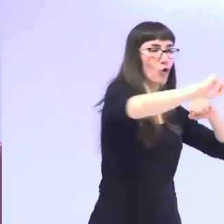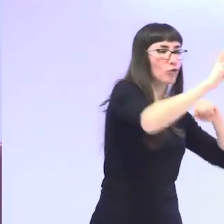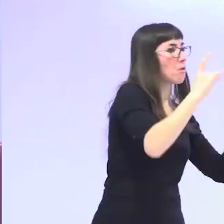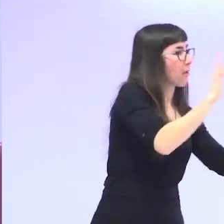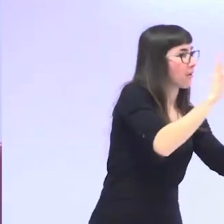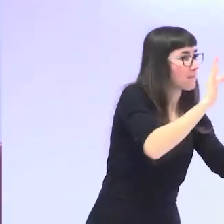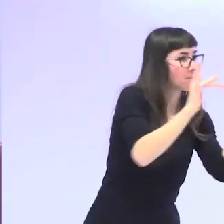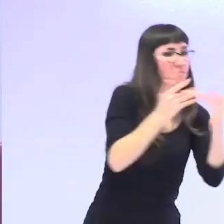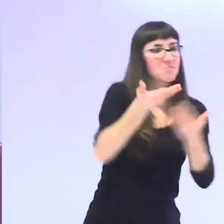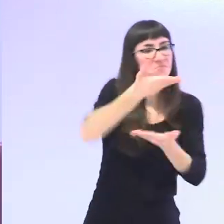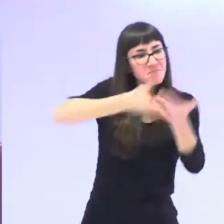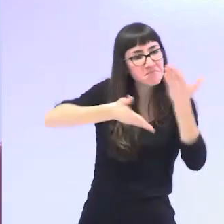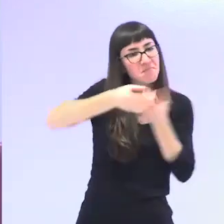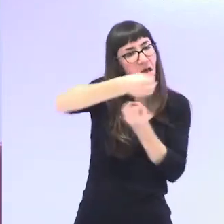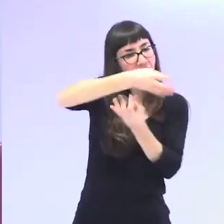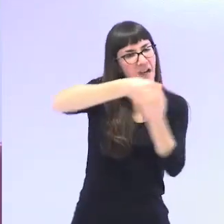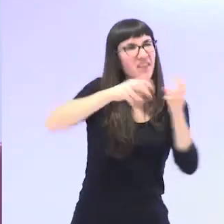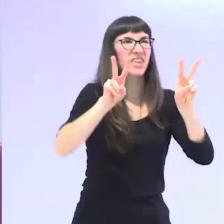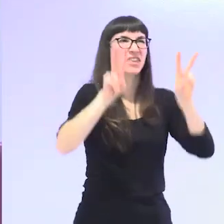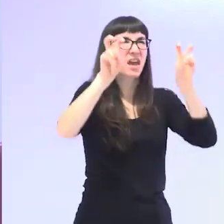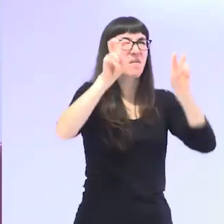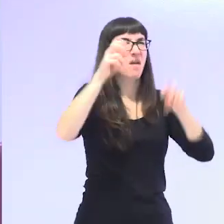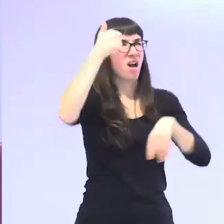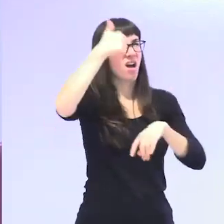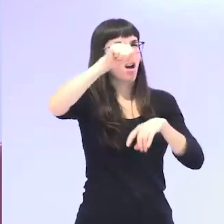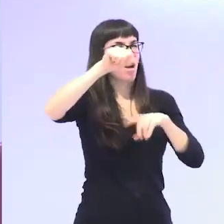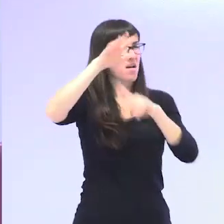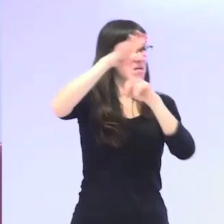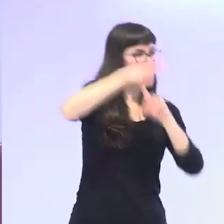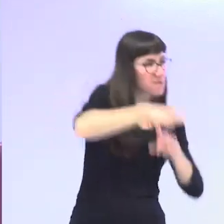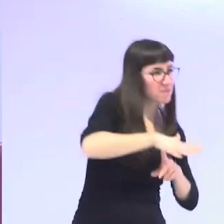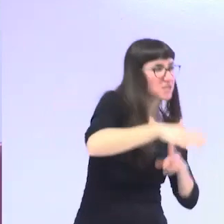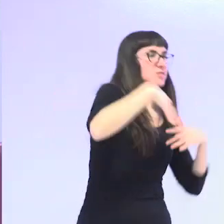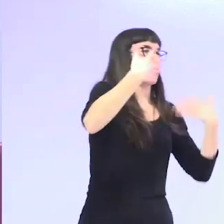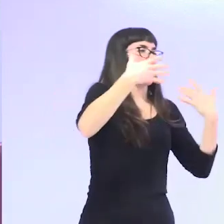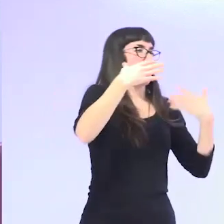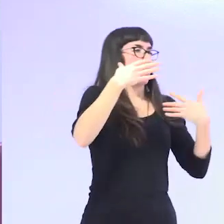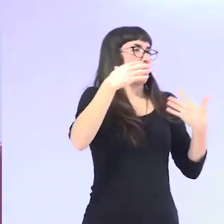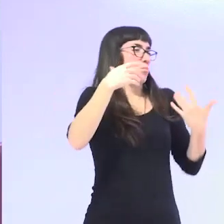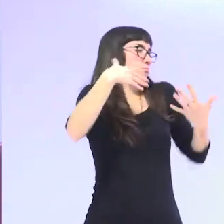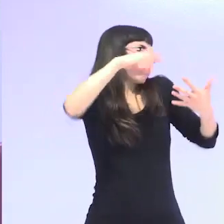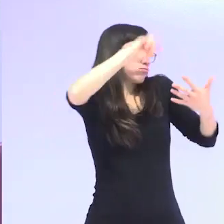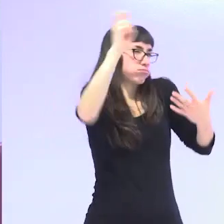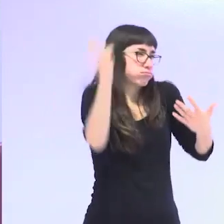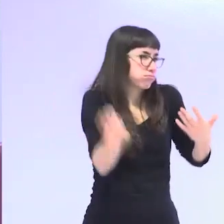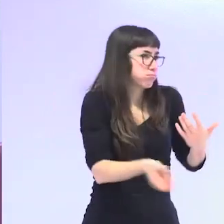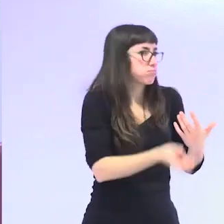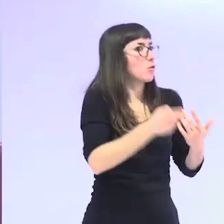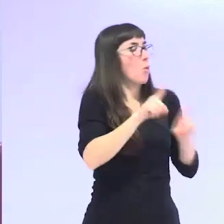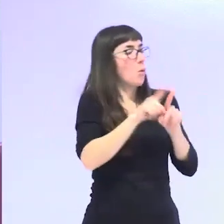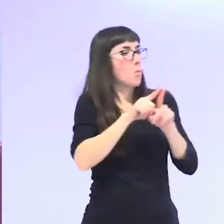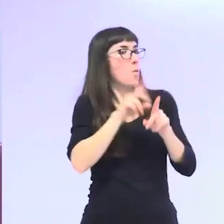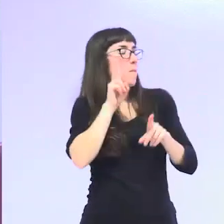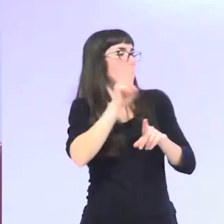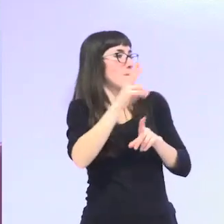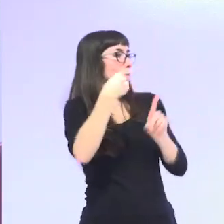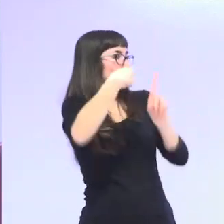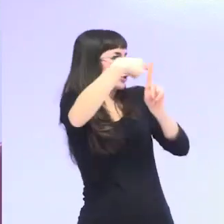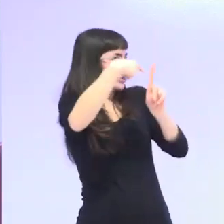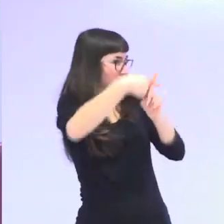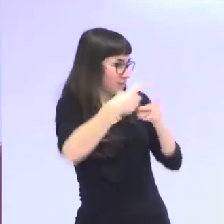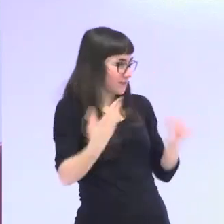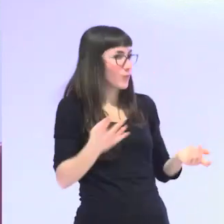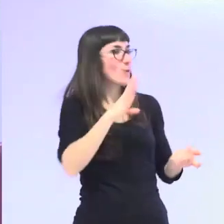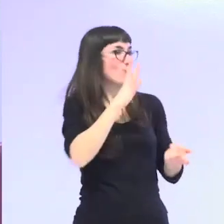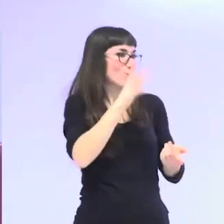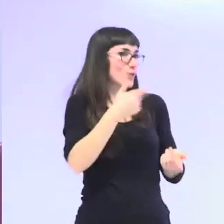patriarcal y podemos sentirnos que el feminismo nos incluye a las mujeres mayores por eso yo creo que una de las cosas que más